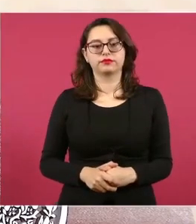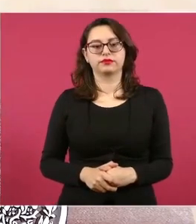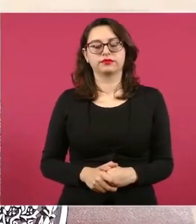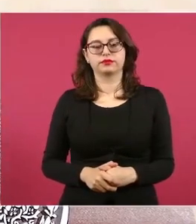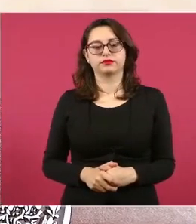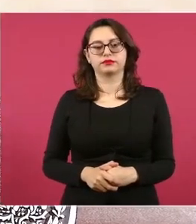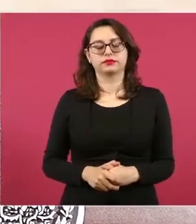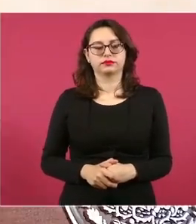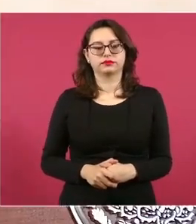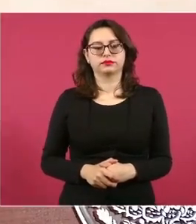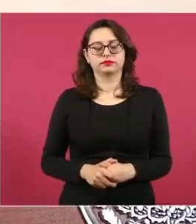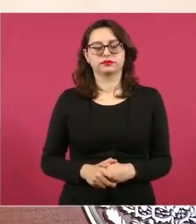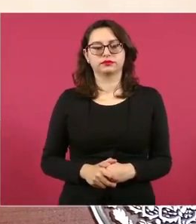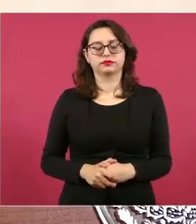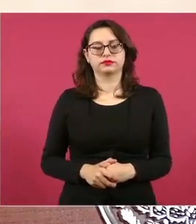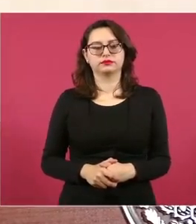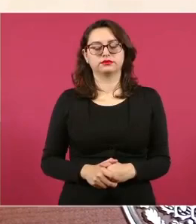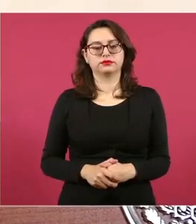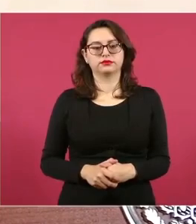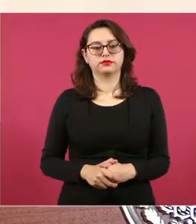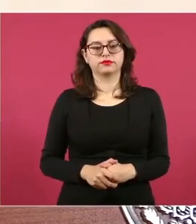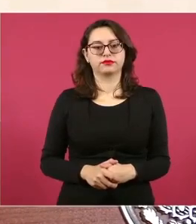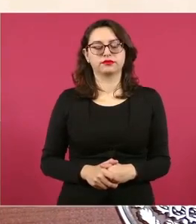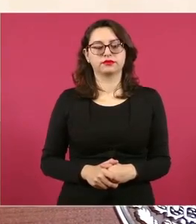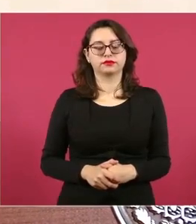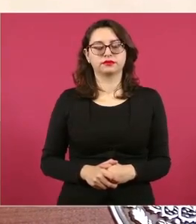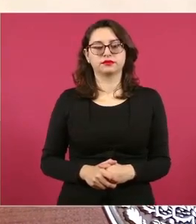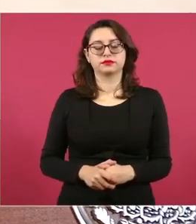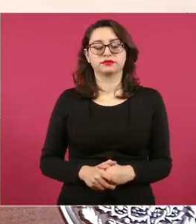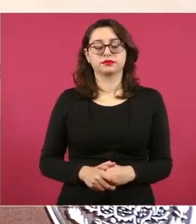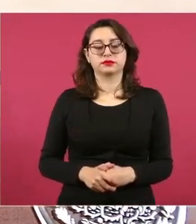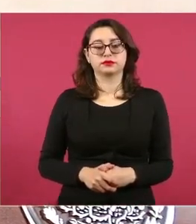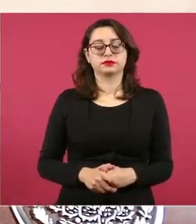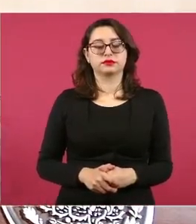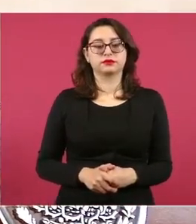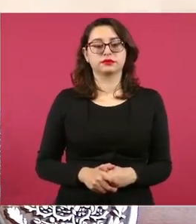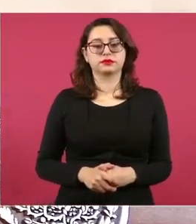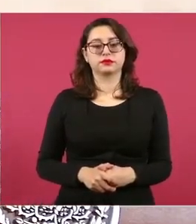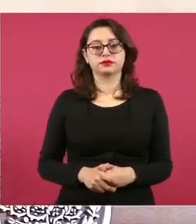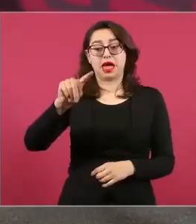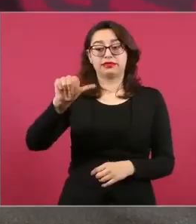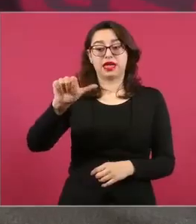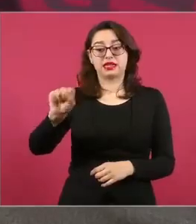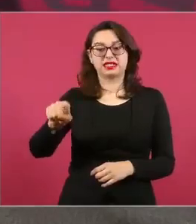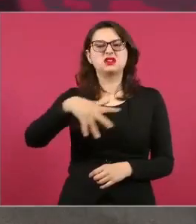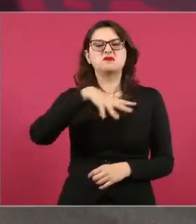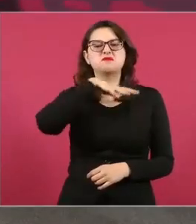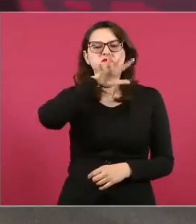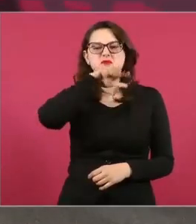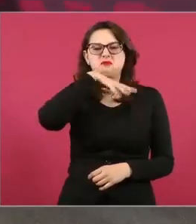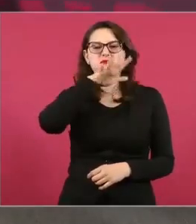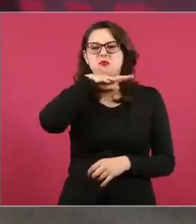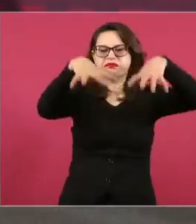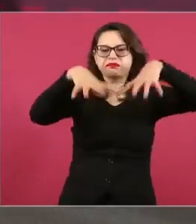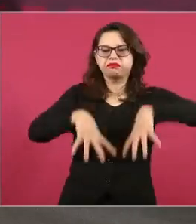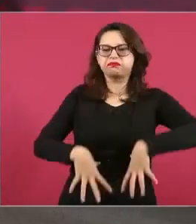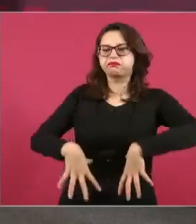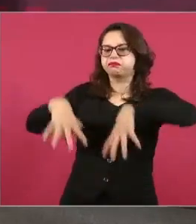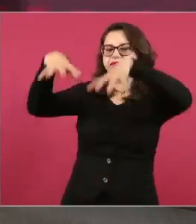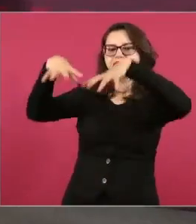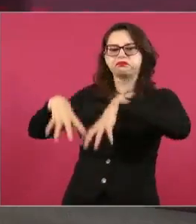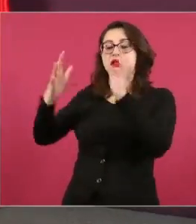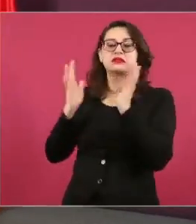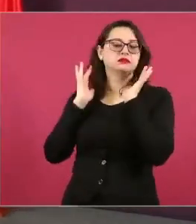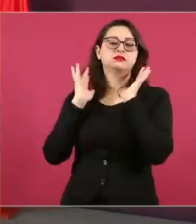que ya se está cerrando el basurero de Las Matas, que era un foco de